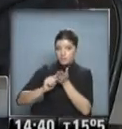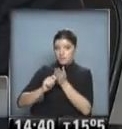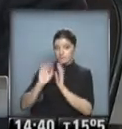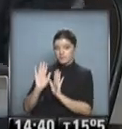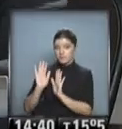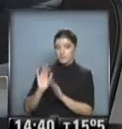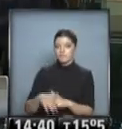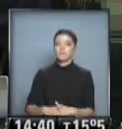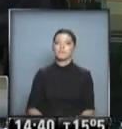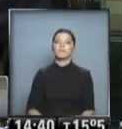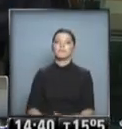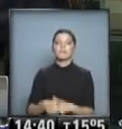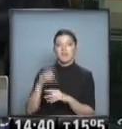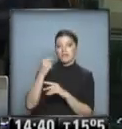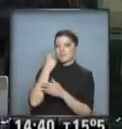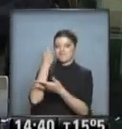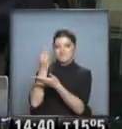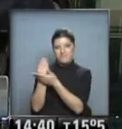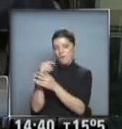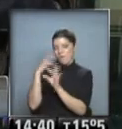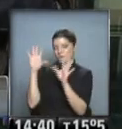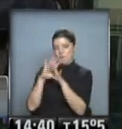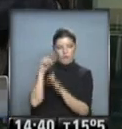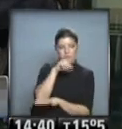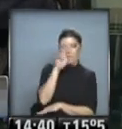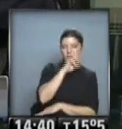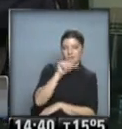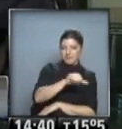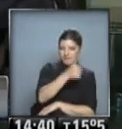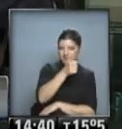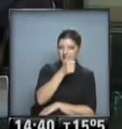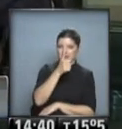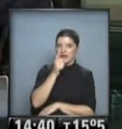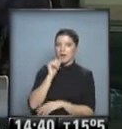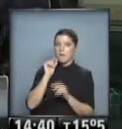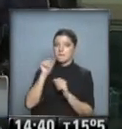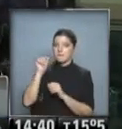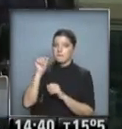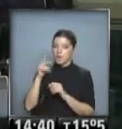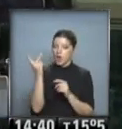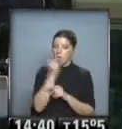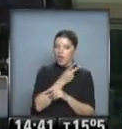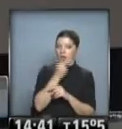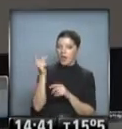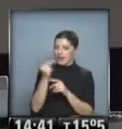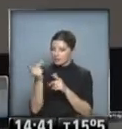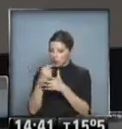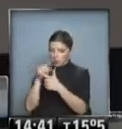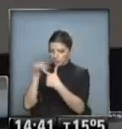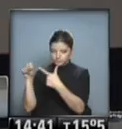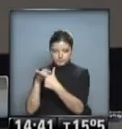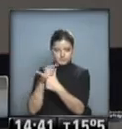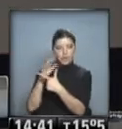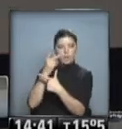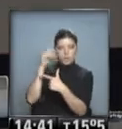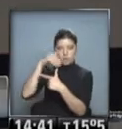Bachelet, sin duda. El candidato ideal, que además se señalaba en el informe, duplicó en votos lo que sacaron los dos candidatos de la derecha juntos. Y